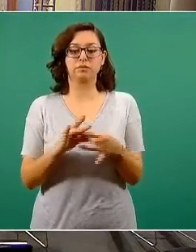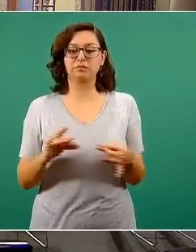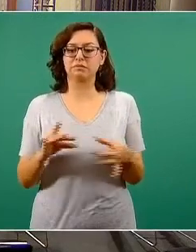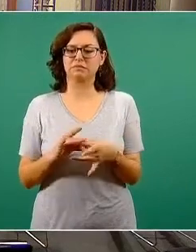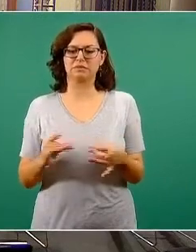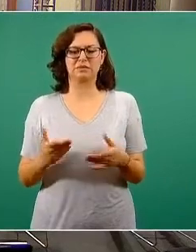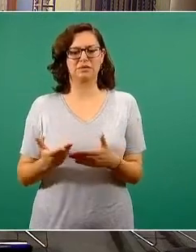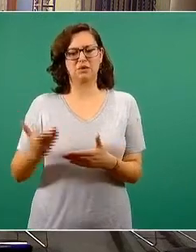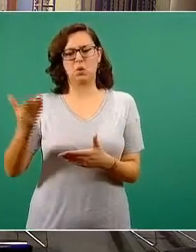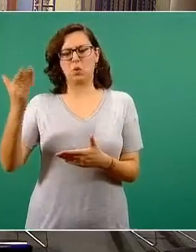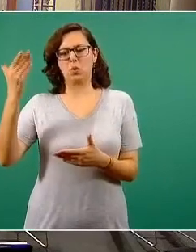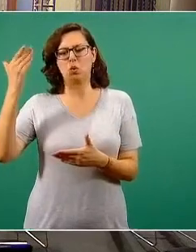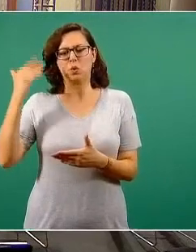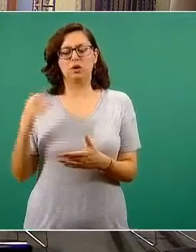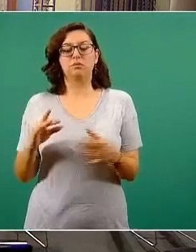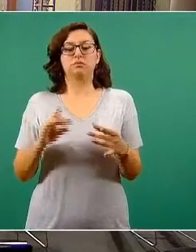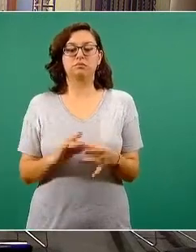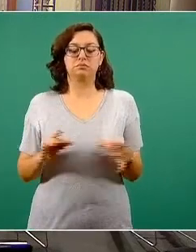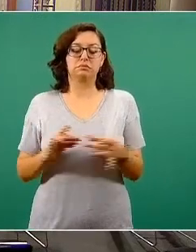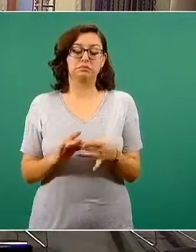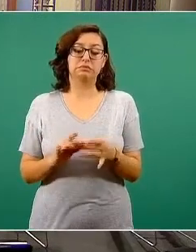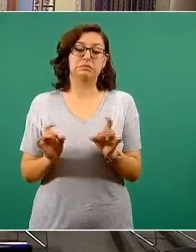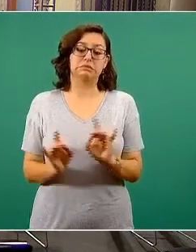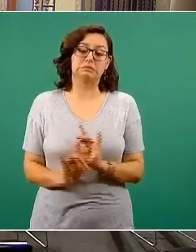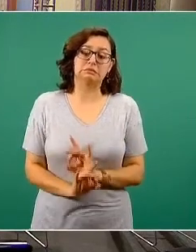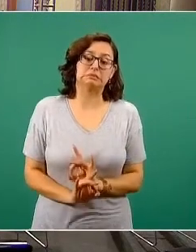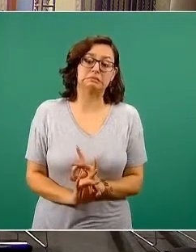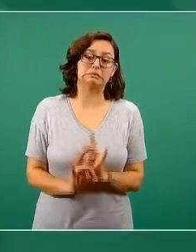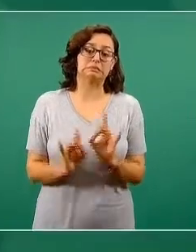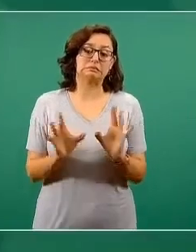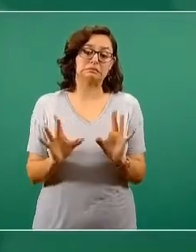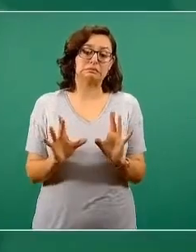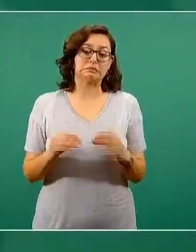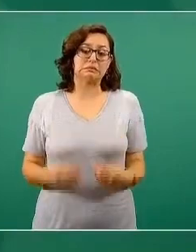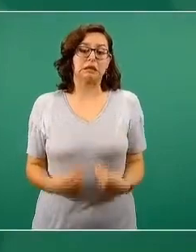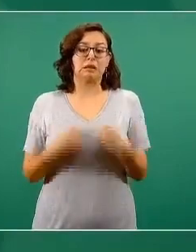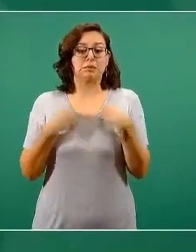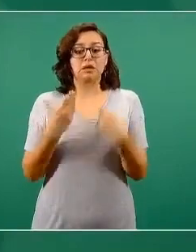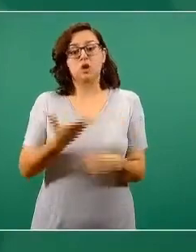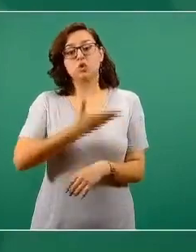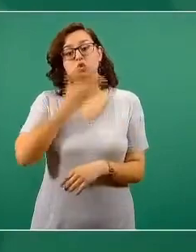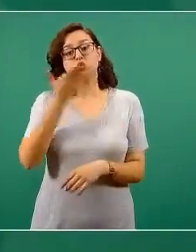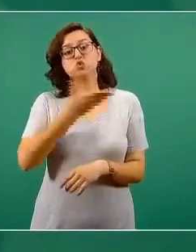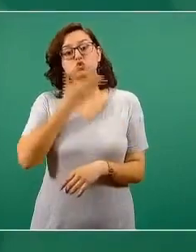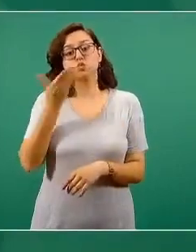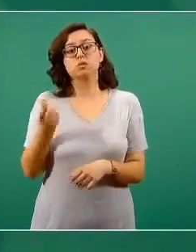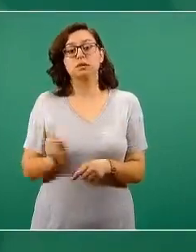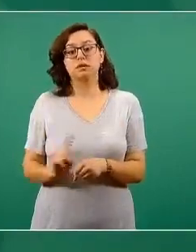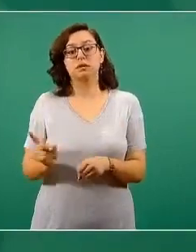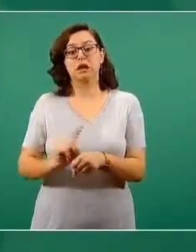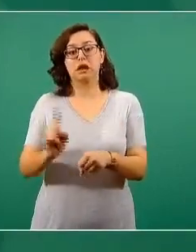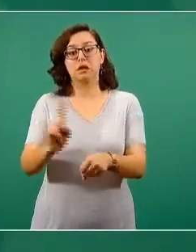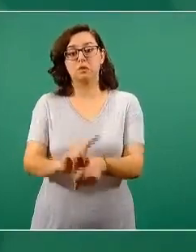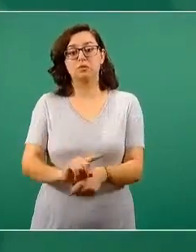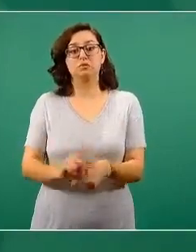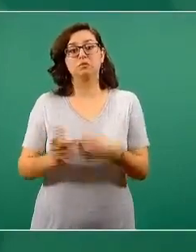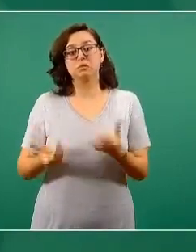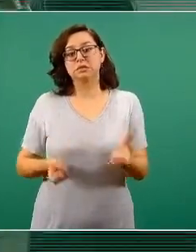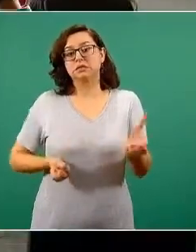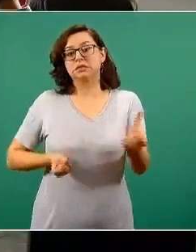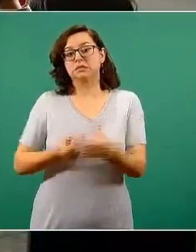es, hay situaciones de la vida diaria para las personas que salen de casa